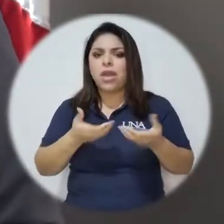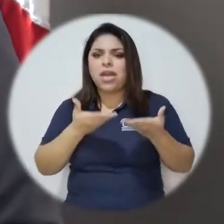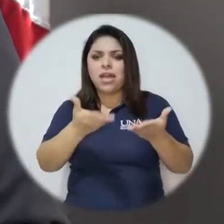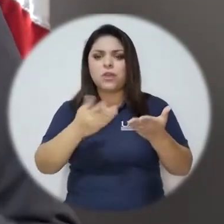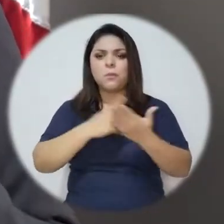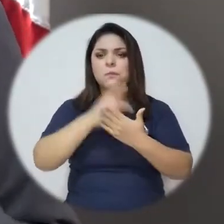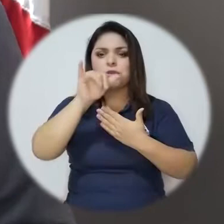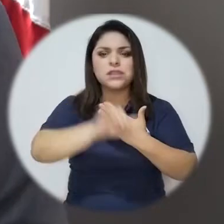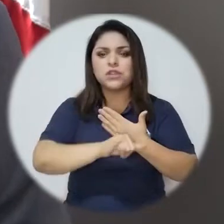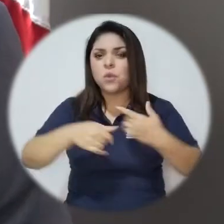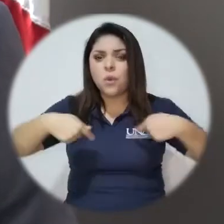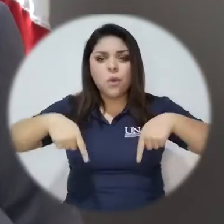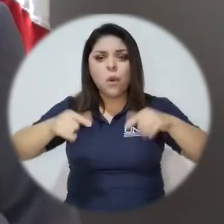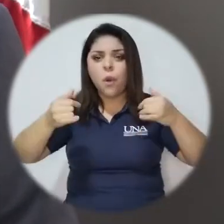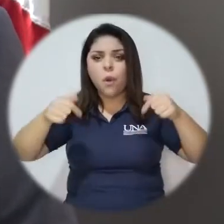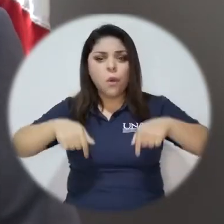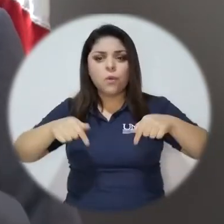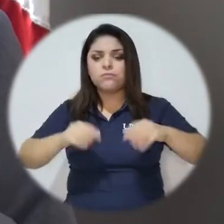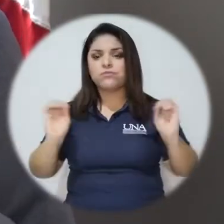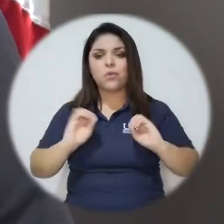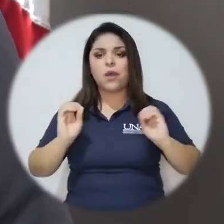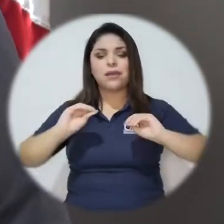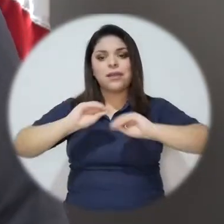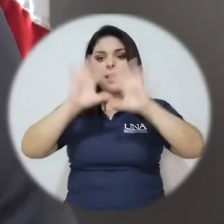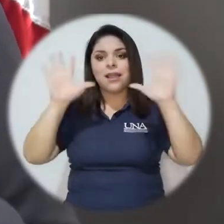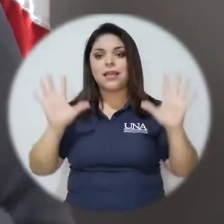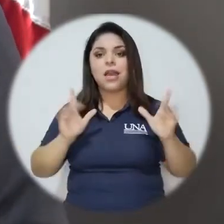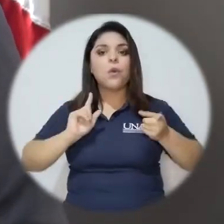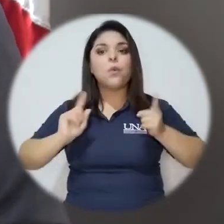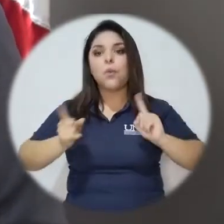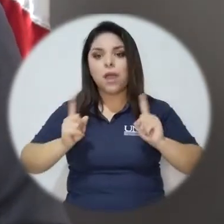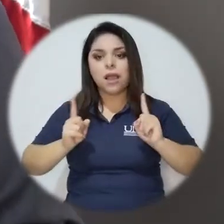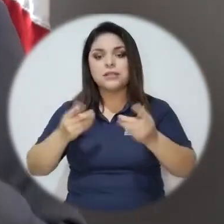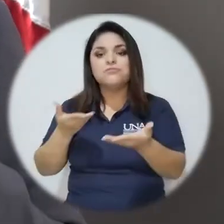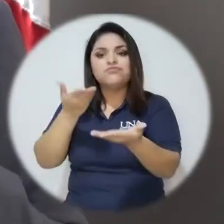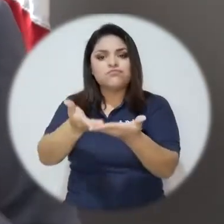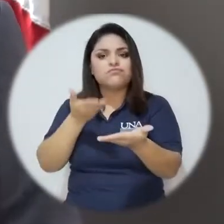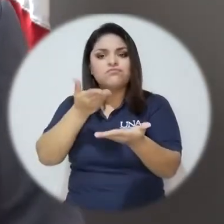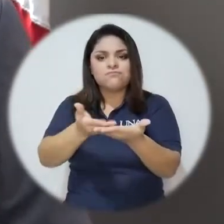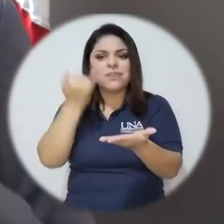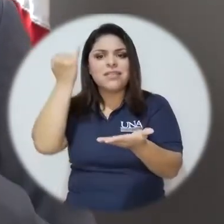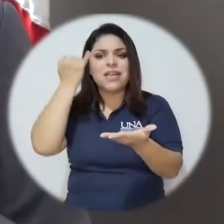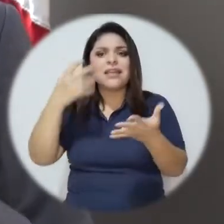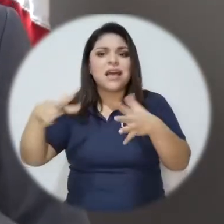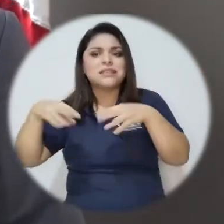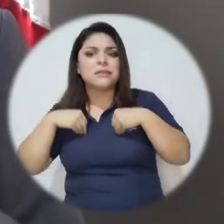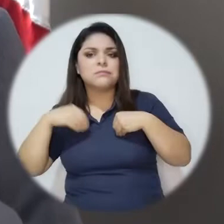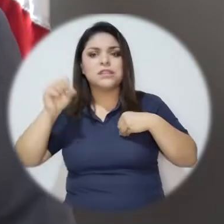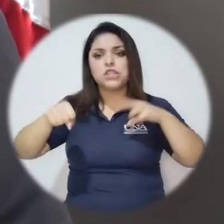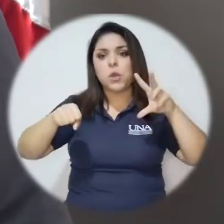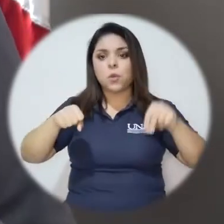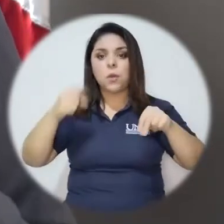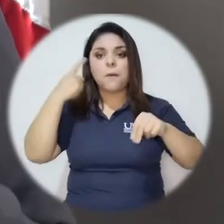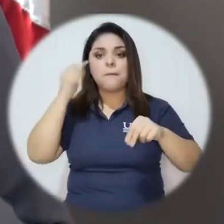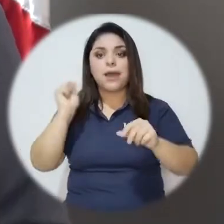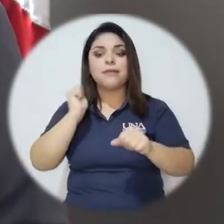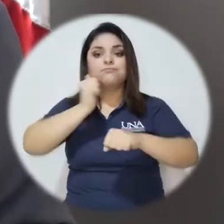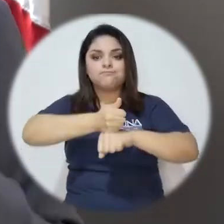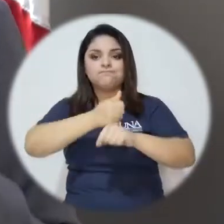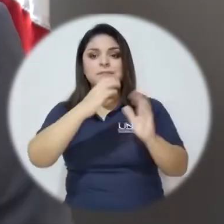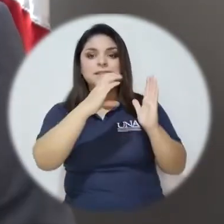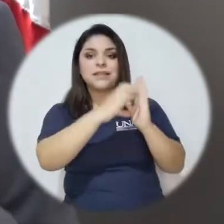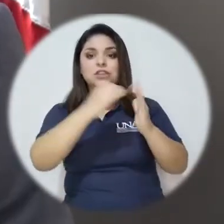un proyecto que al día de hoy ni siquiera tenemos claridad de cuáles son las mociones que van a aceptarse o no para